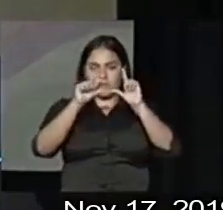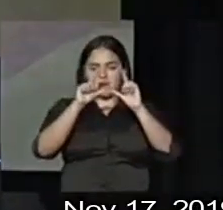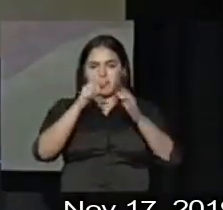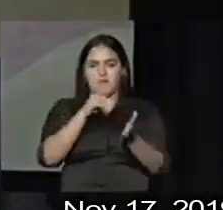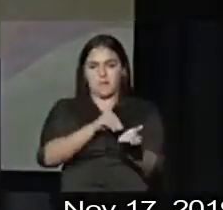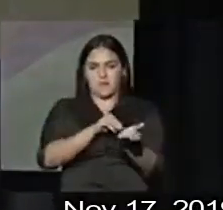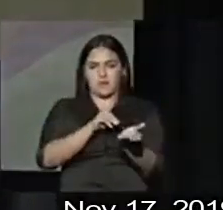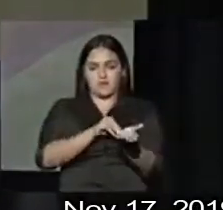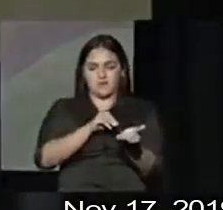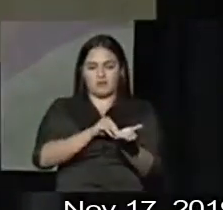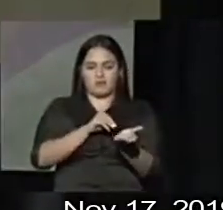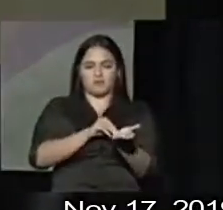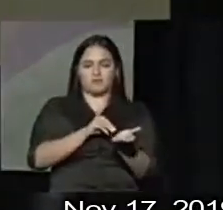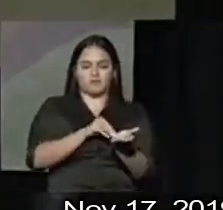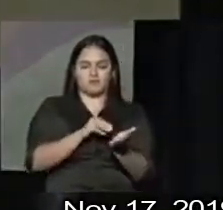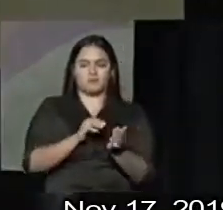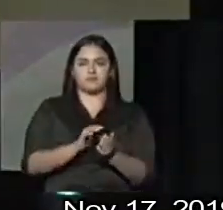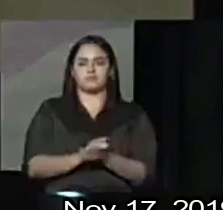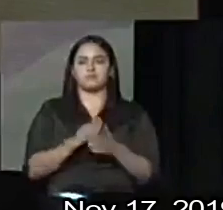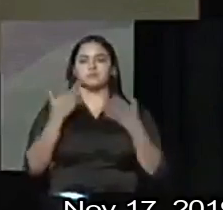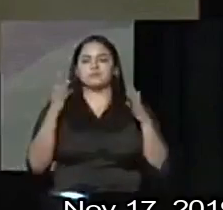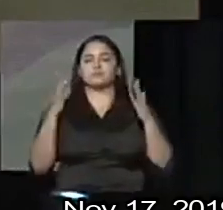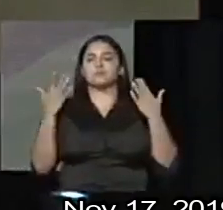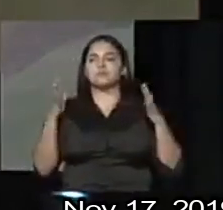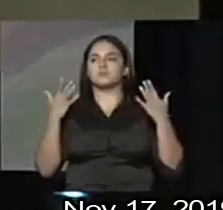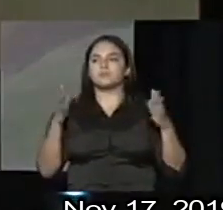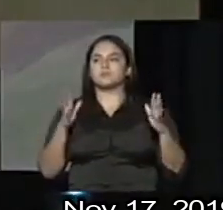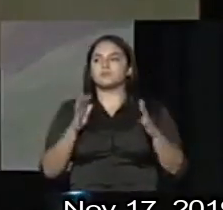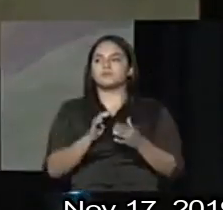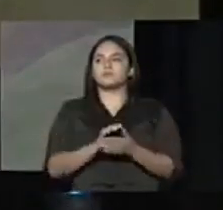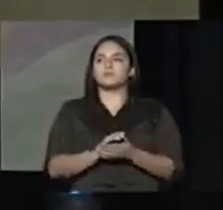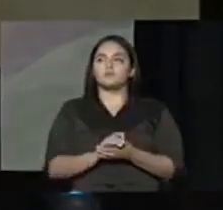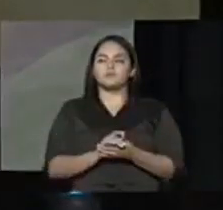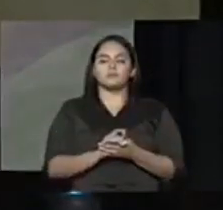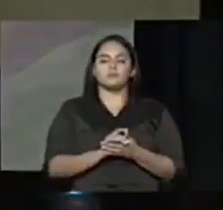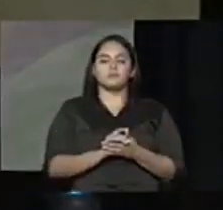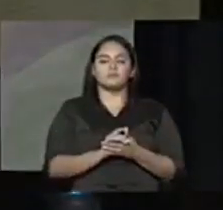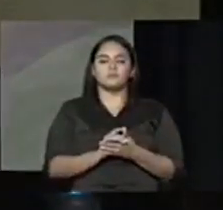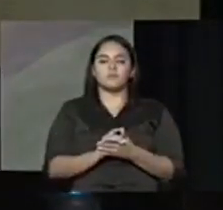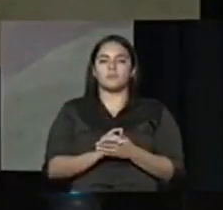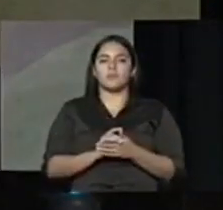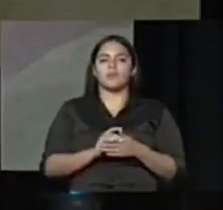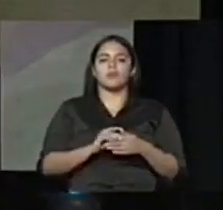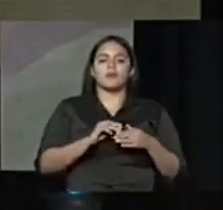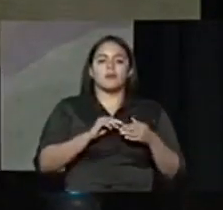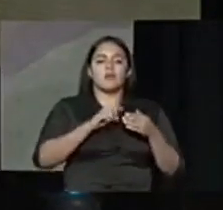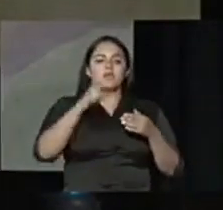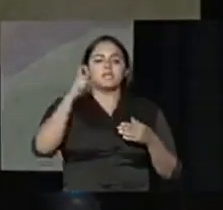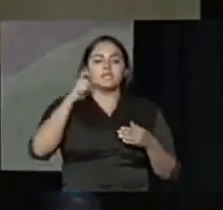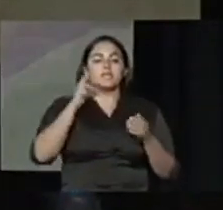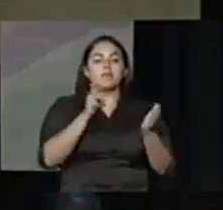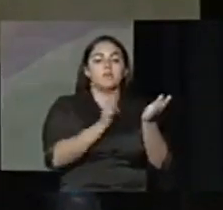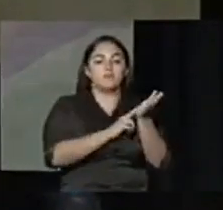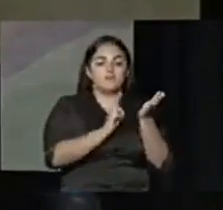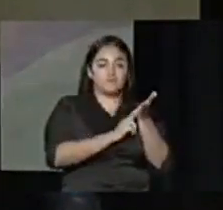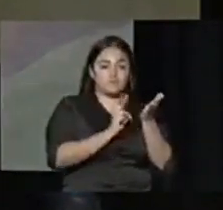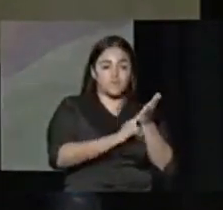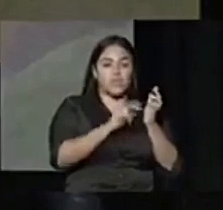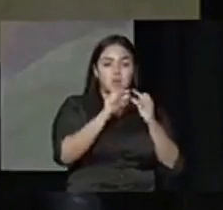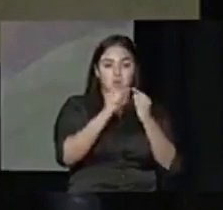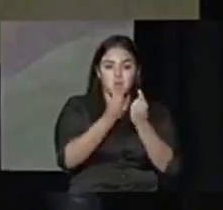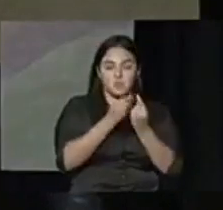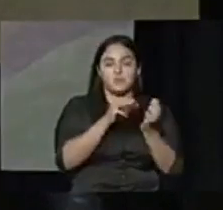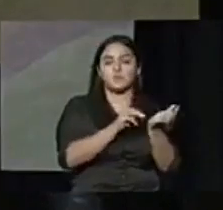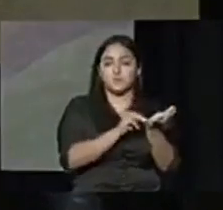que propiciar la contratación directa de grupos médicos